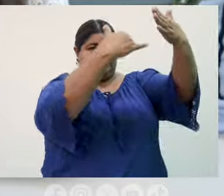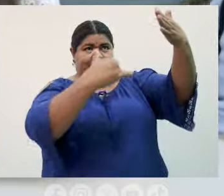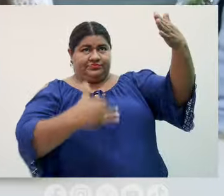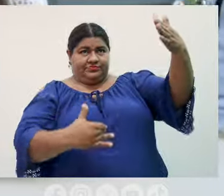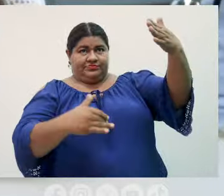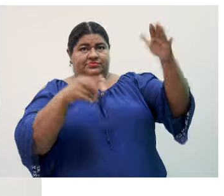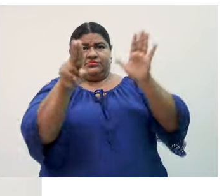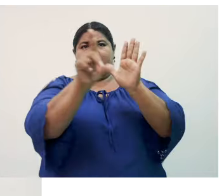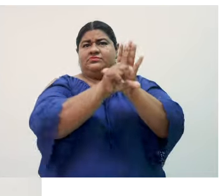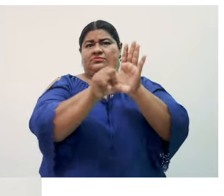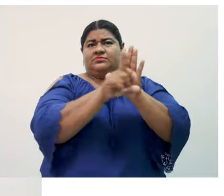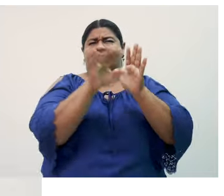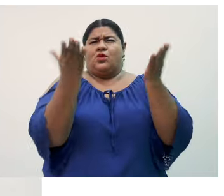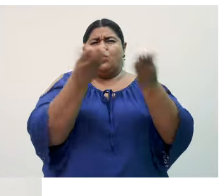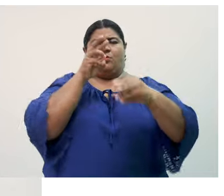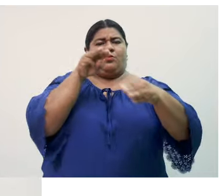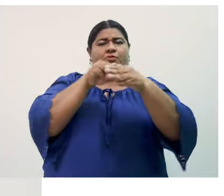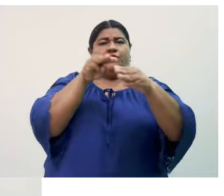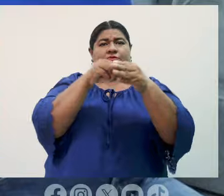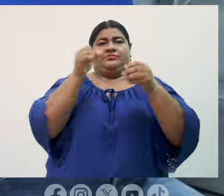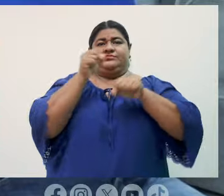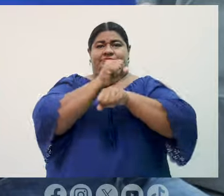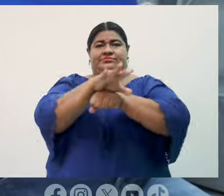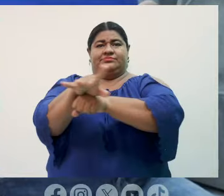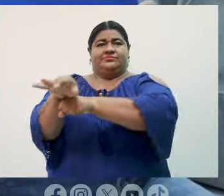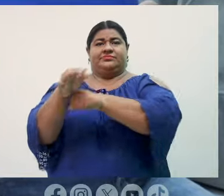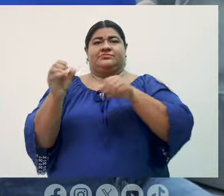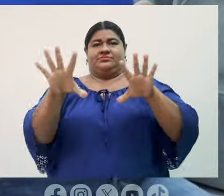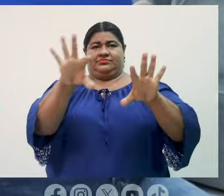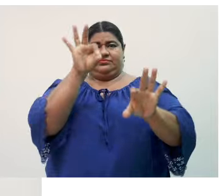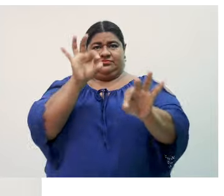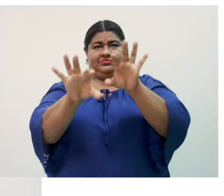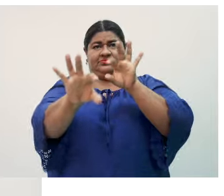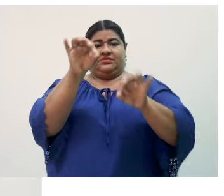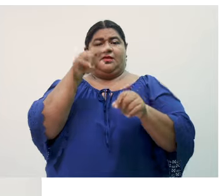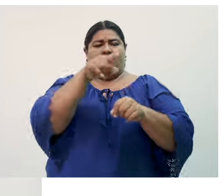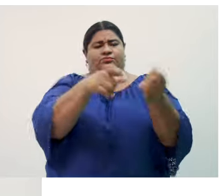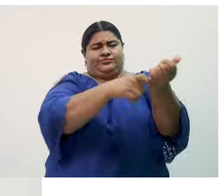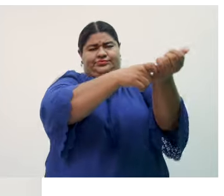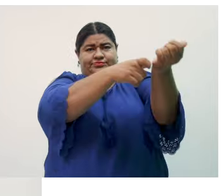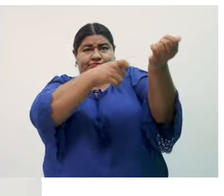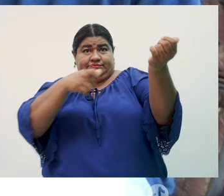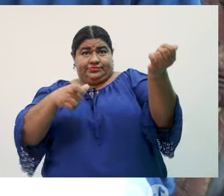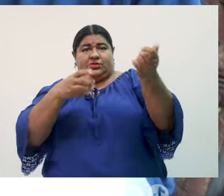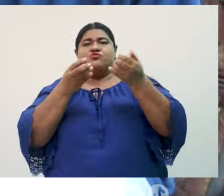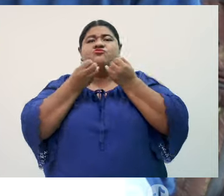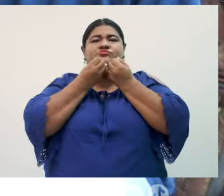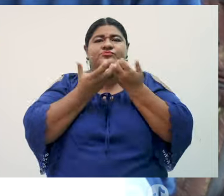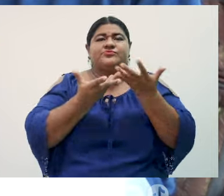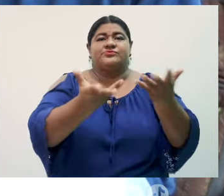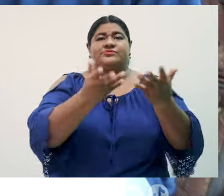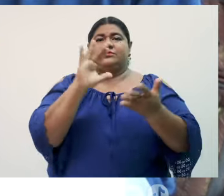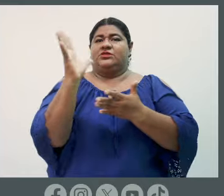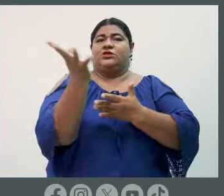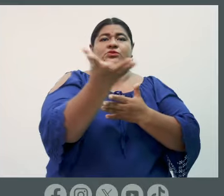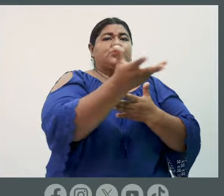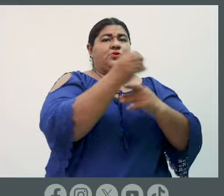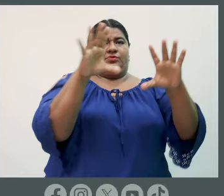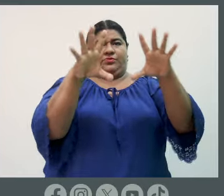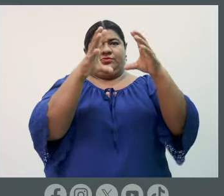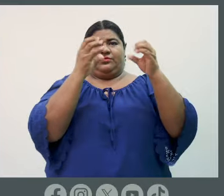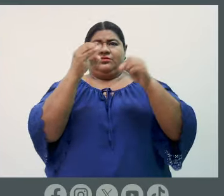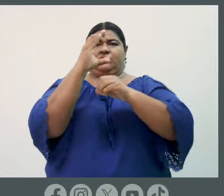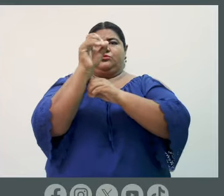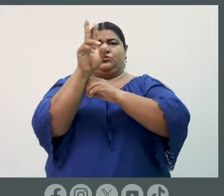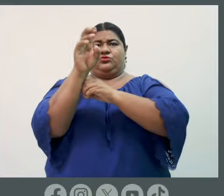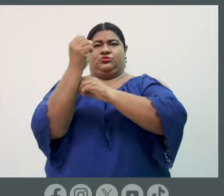oficial de la normativa, metodología y sistema de clasificación. Le das Descargar y leerás toda la información sobre tipos de